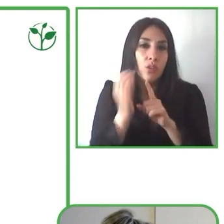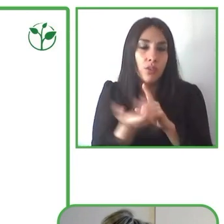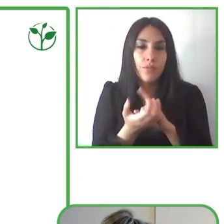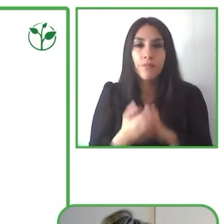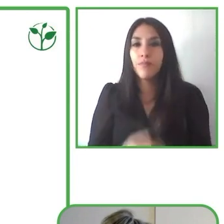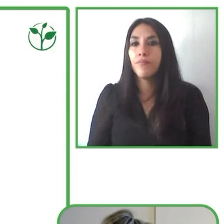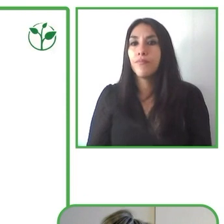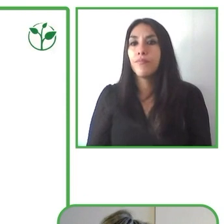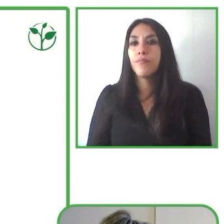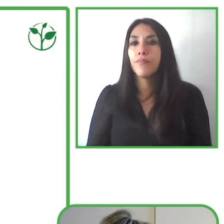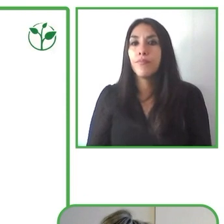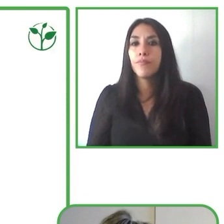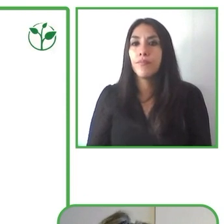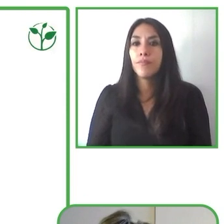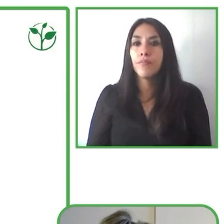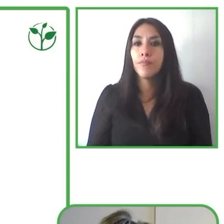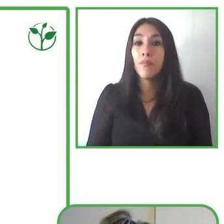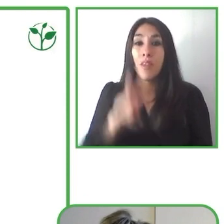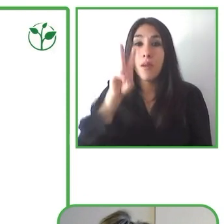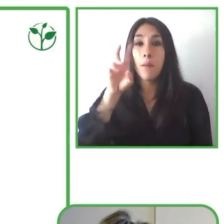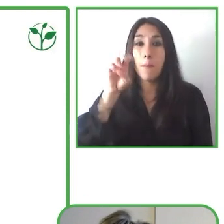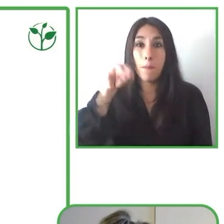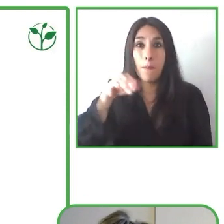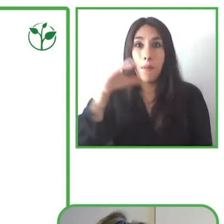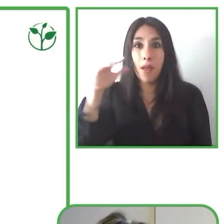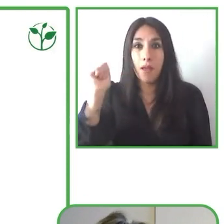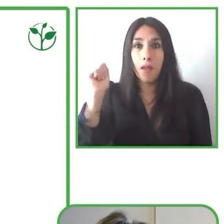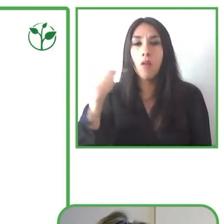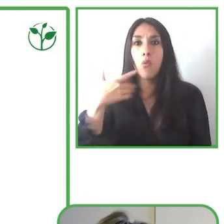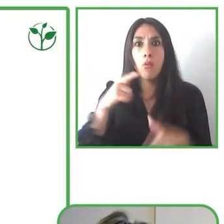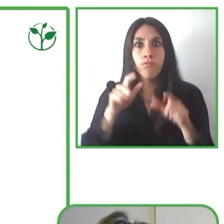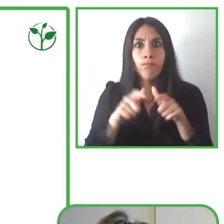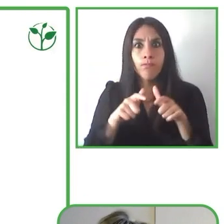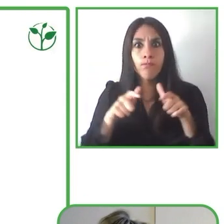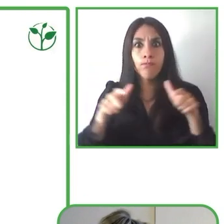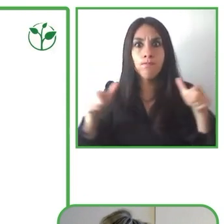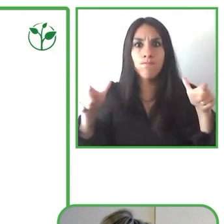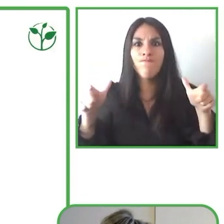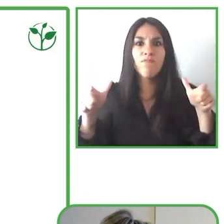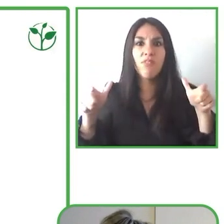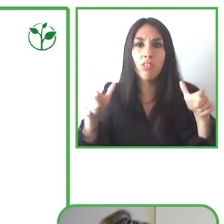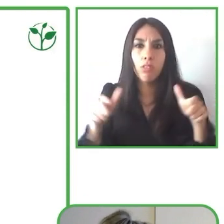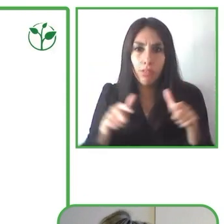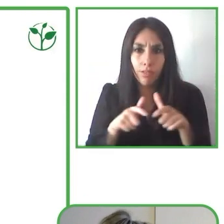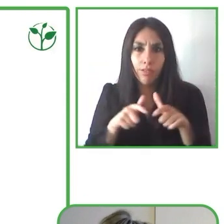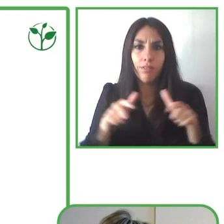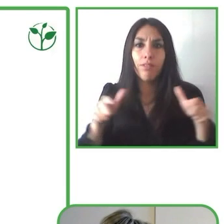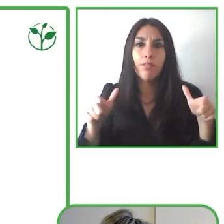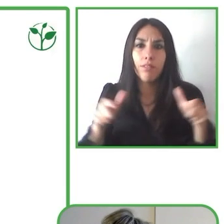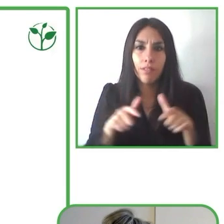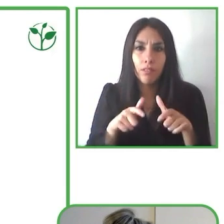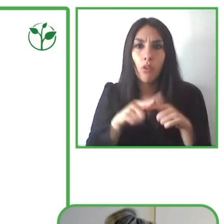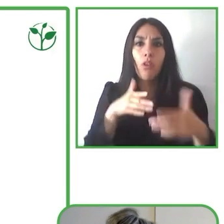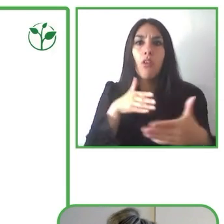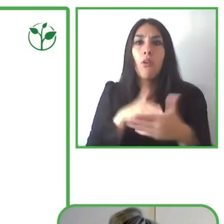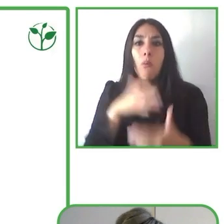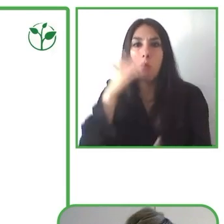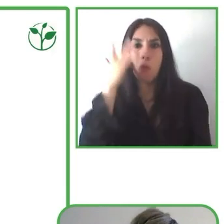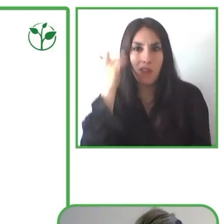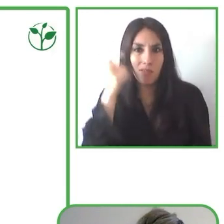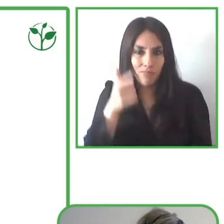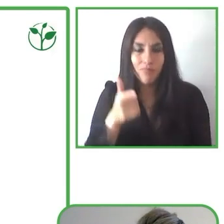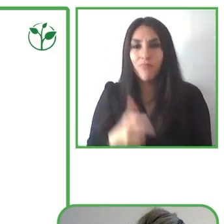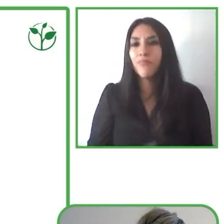se interrumpió porque hasta ese entonces solo registraba eventos